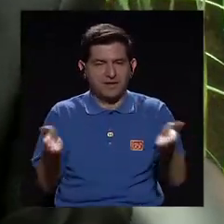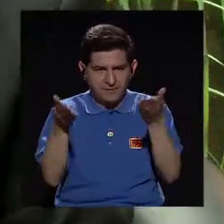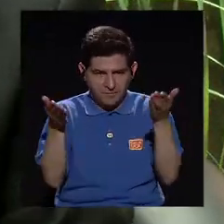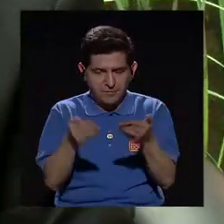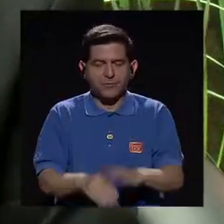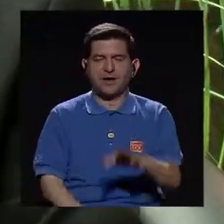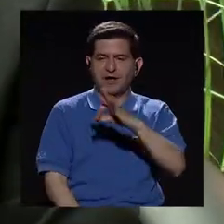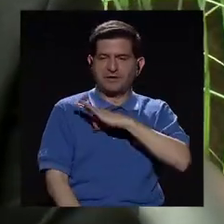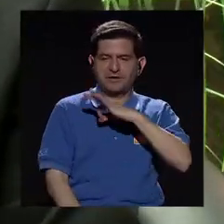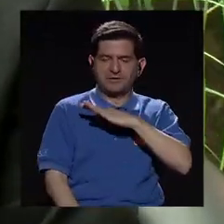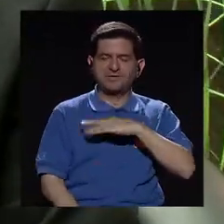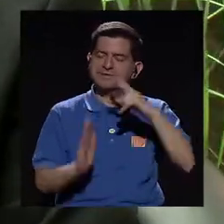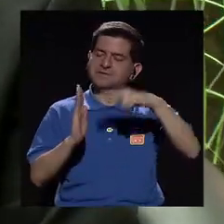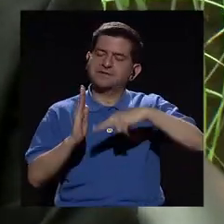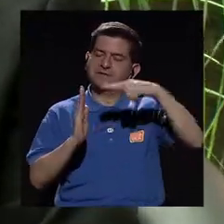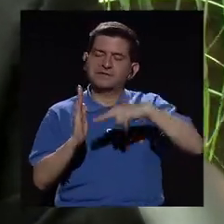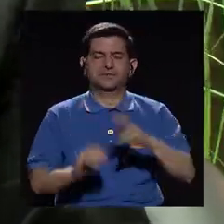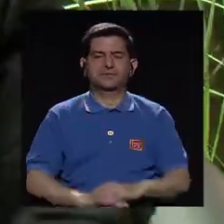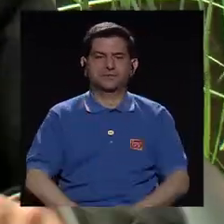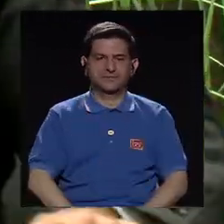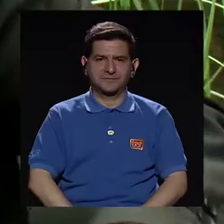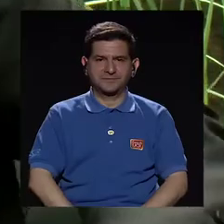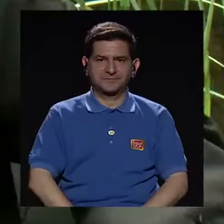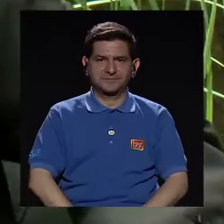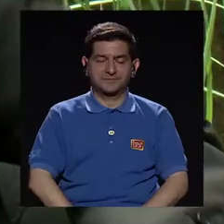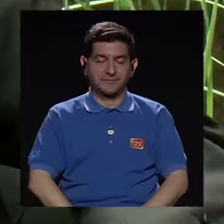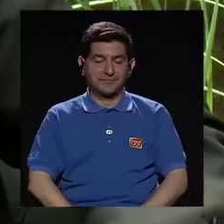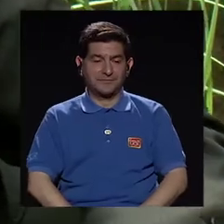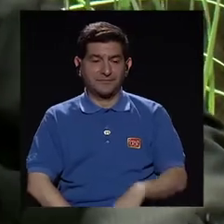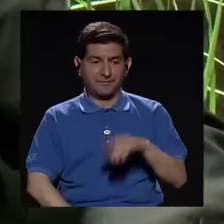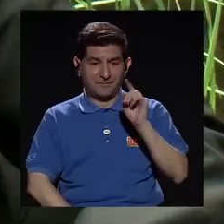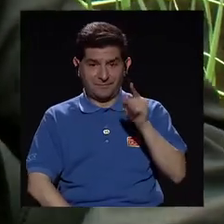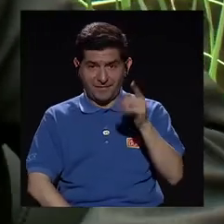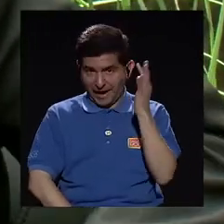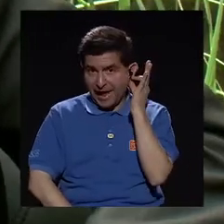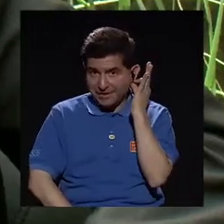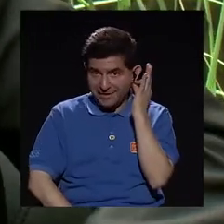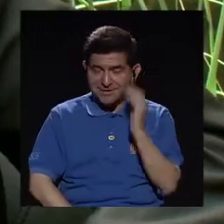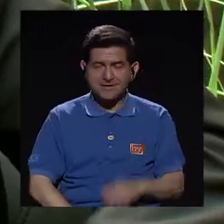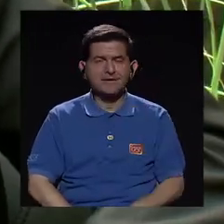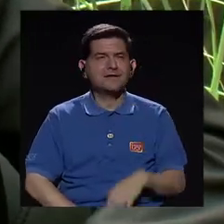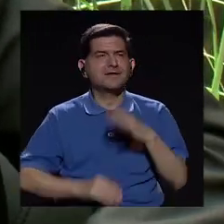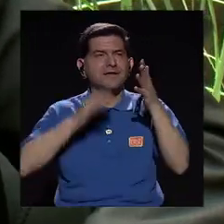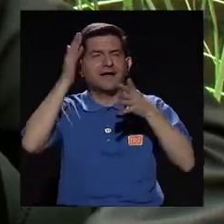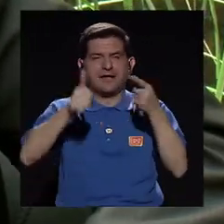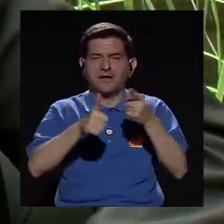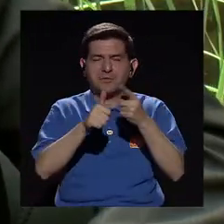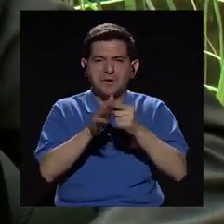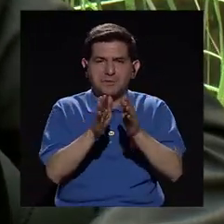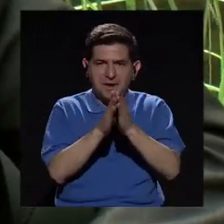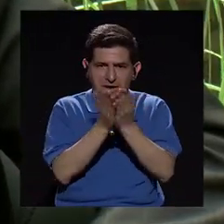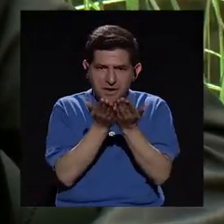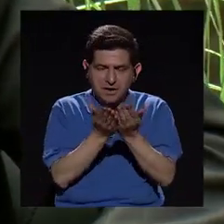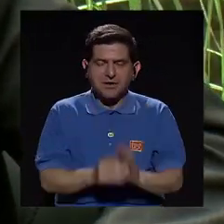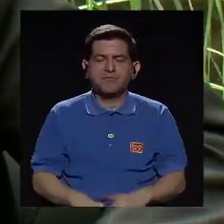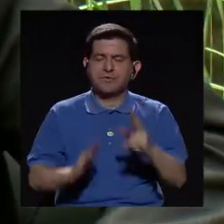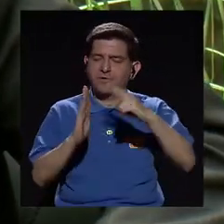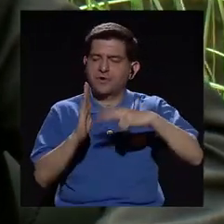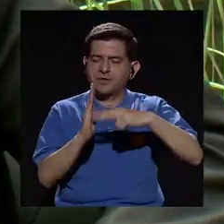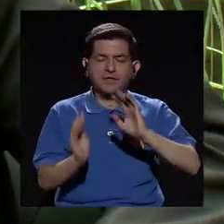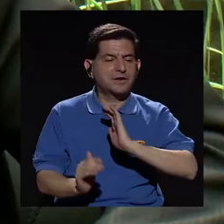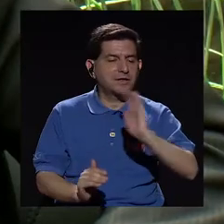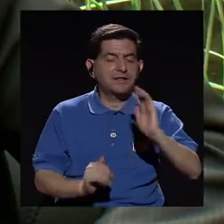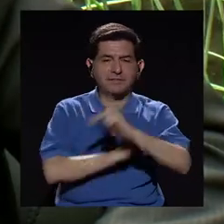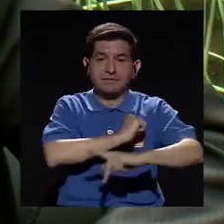de la promoción de la lectura. Y ella, como creadora del primer libro de literatura para niños